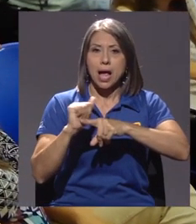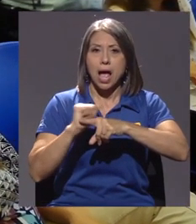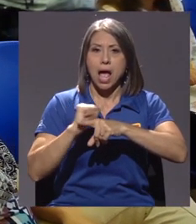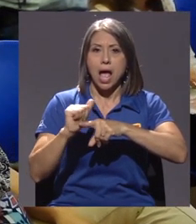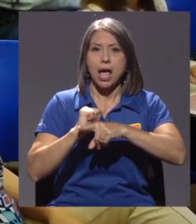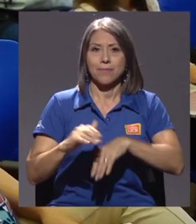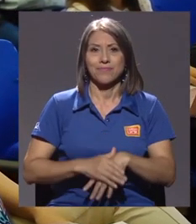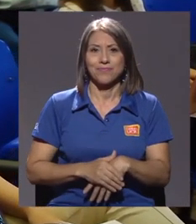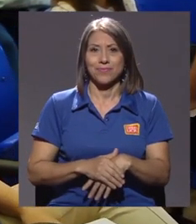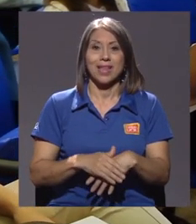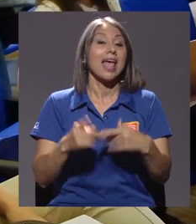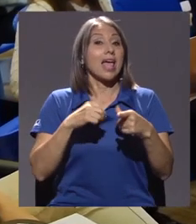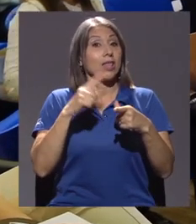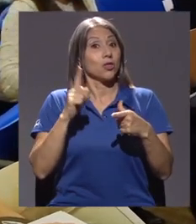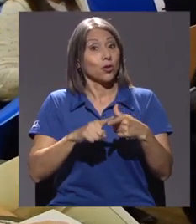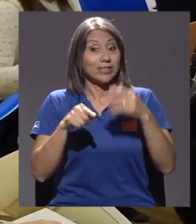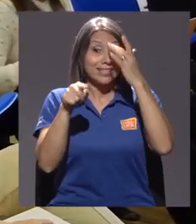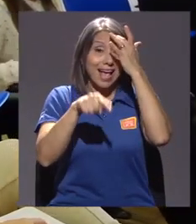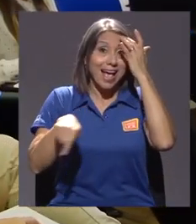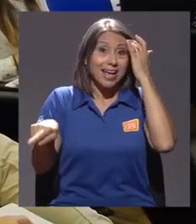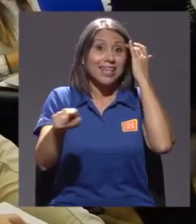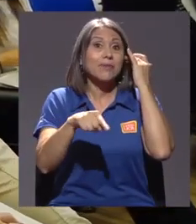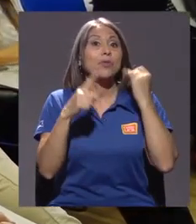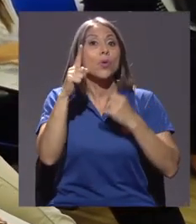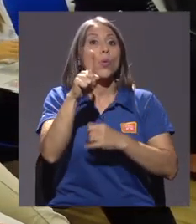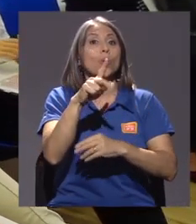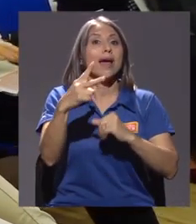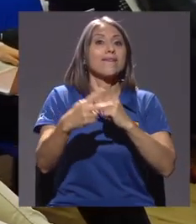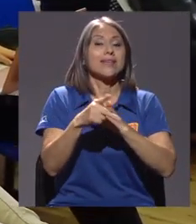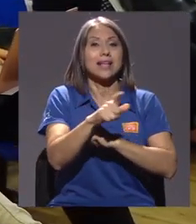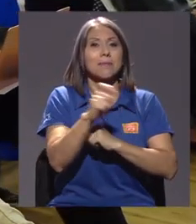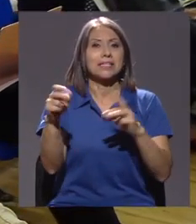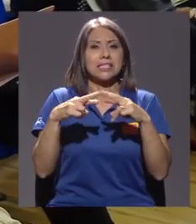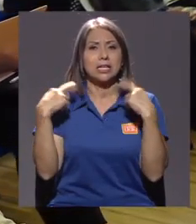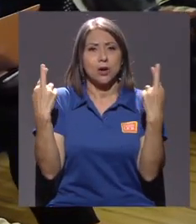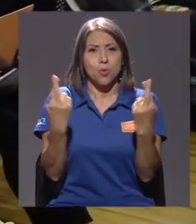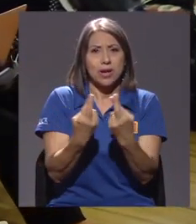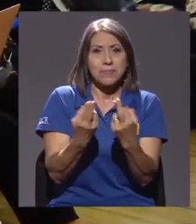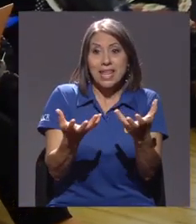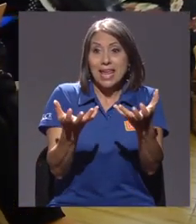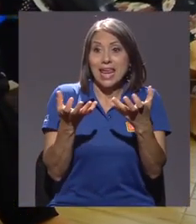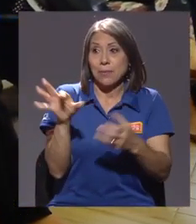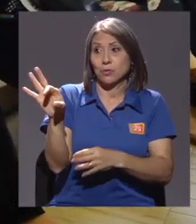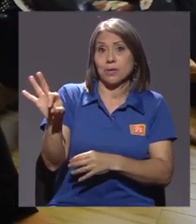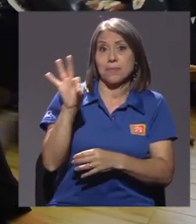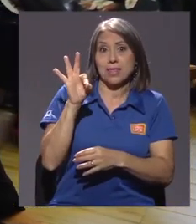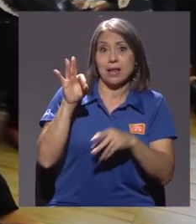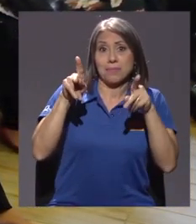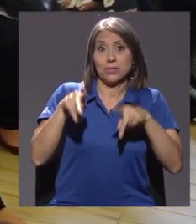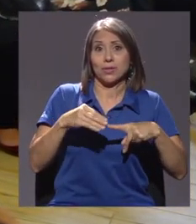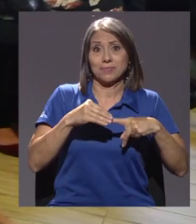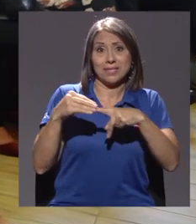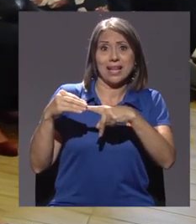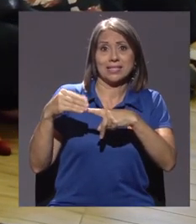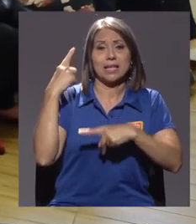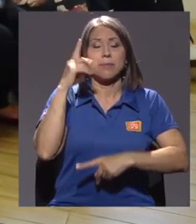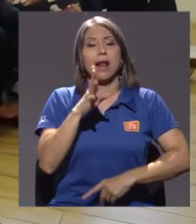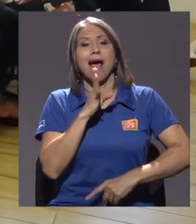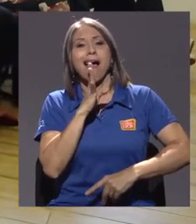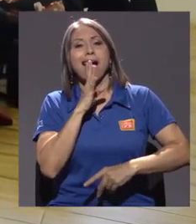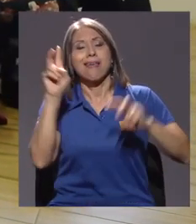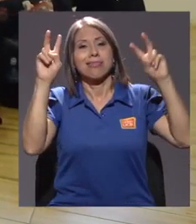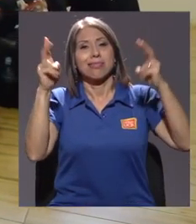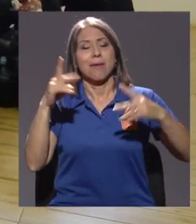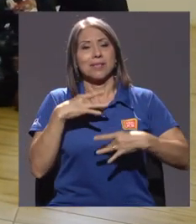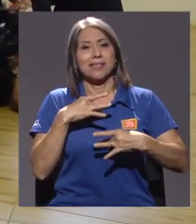Como yo le decía, la RUINA se reúne una vez al mes y buscamos que diversos especialistas puedan venir a desarrollar temáticas de interés. En este